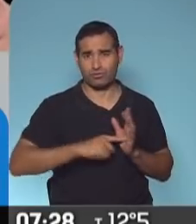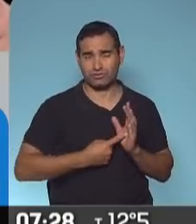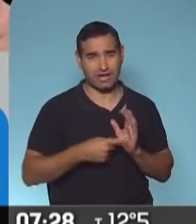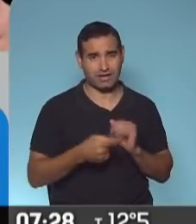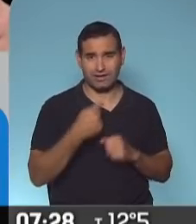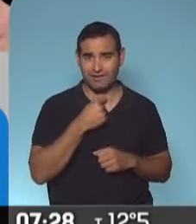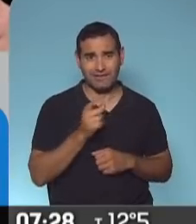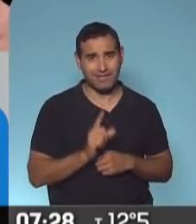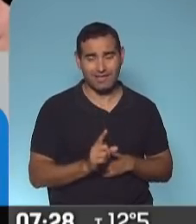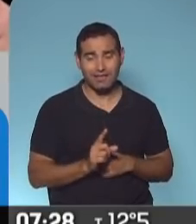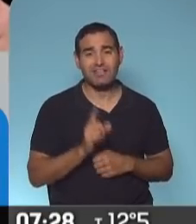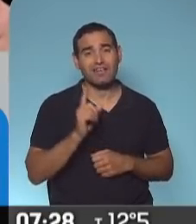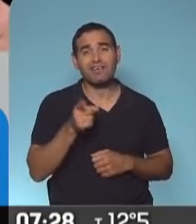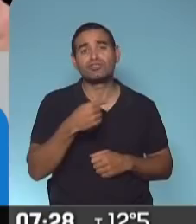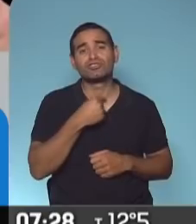local.